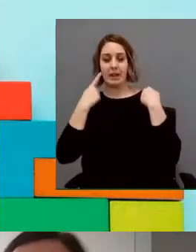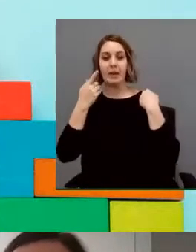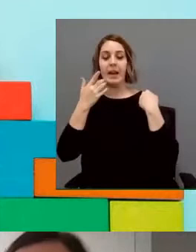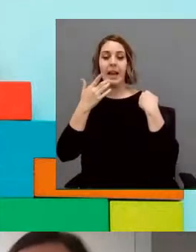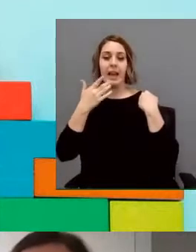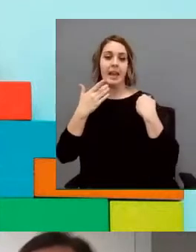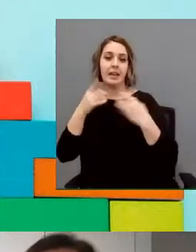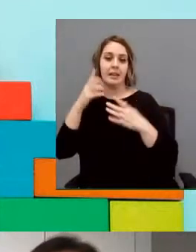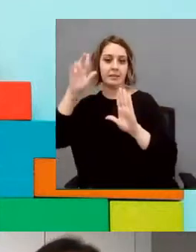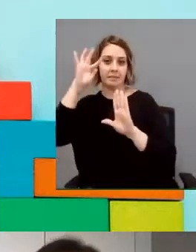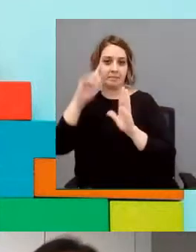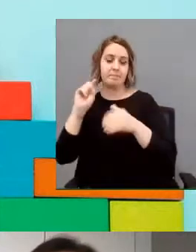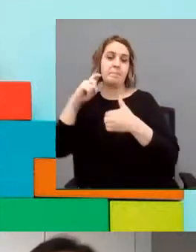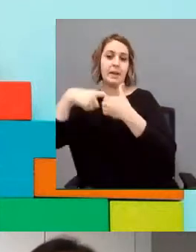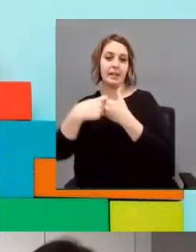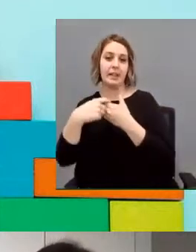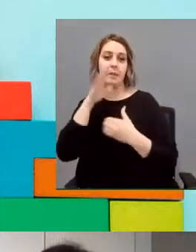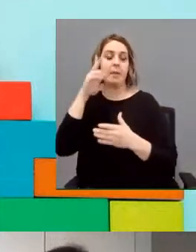zona está interesada.